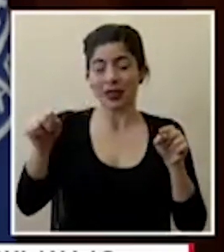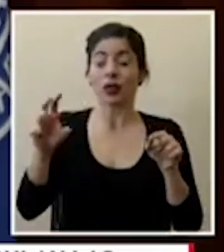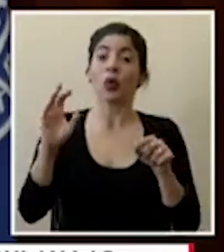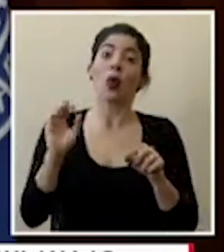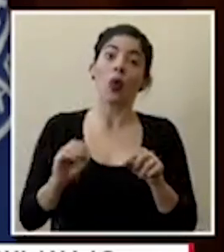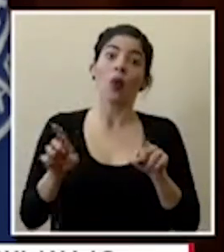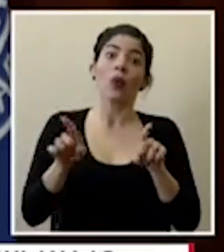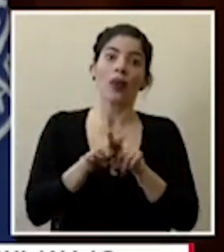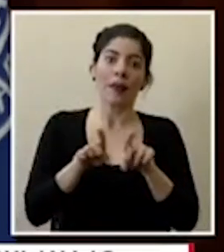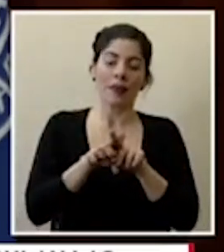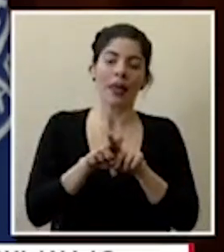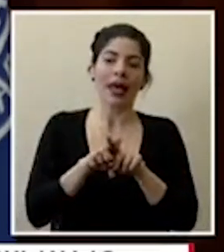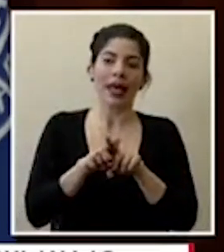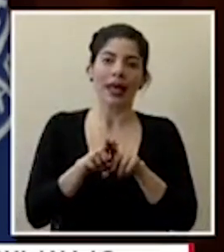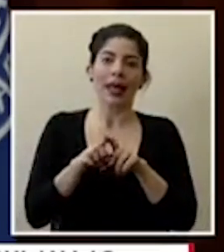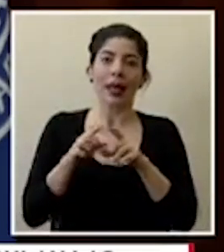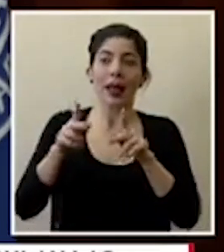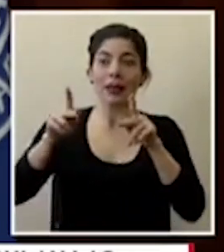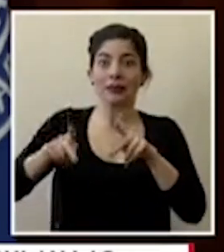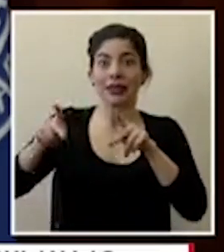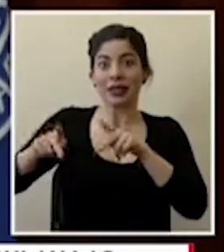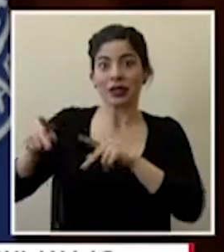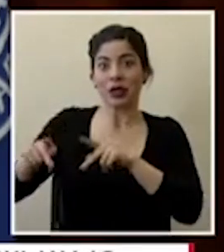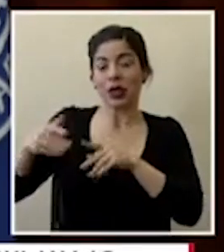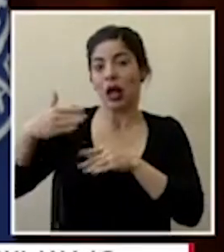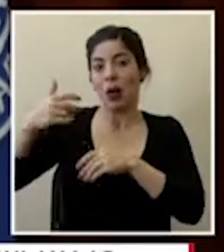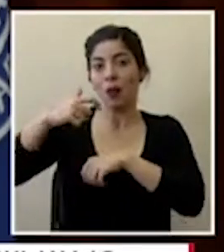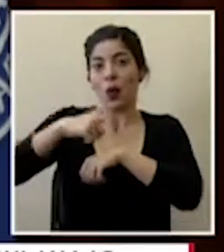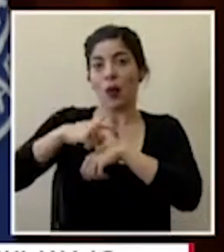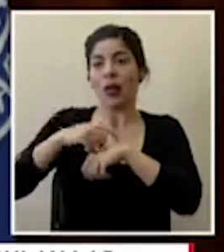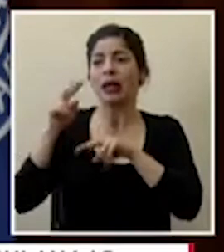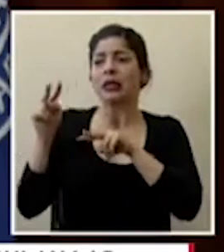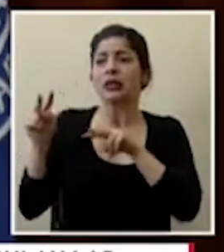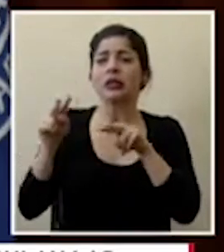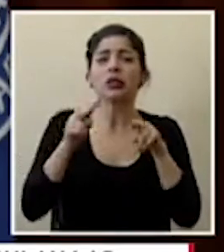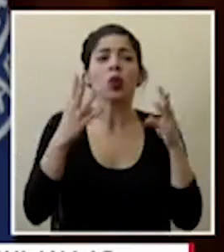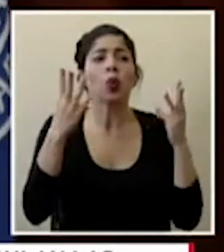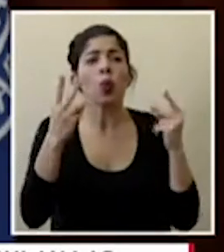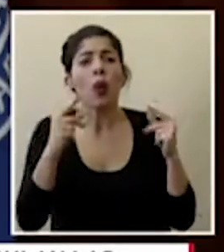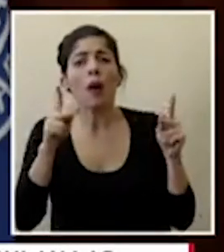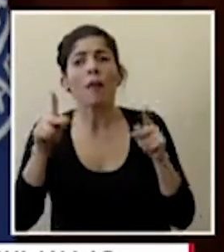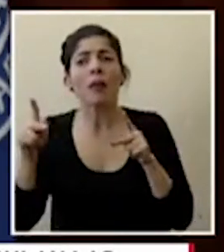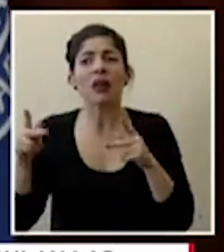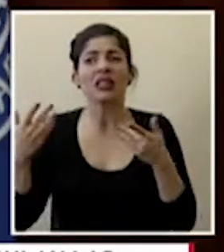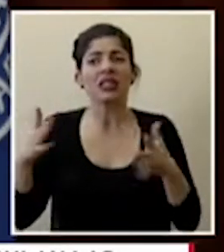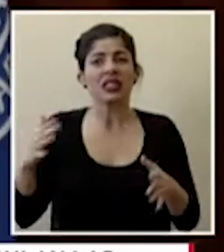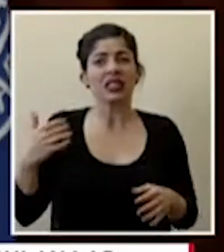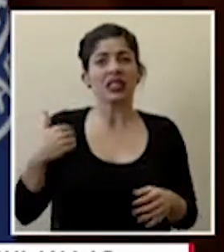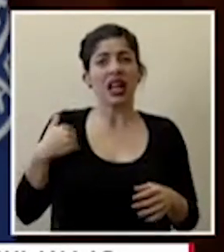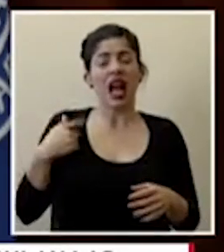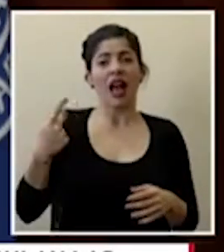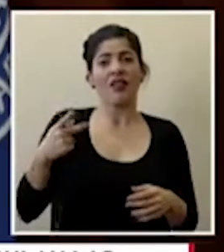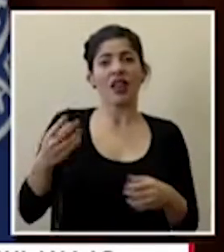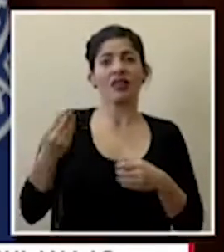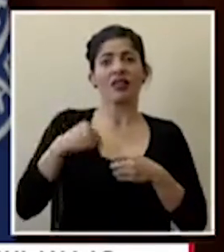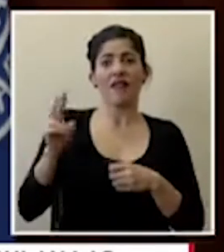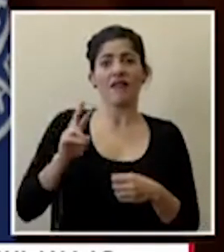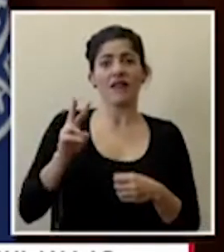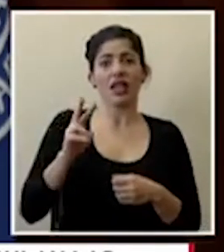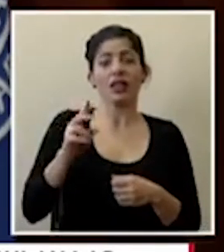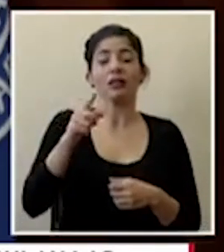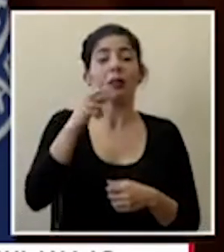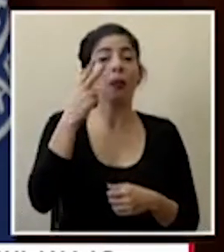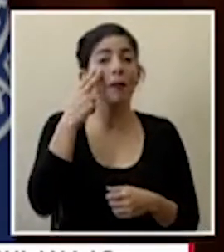a nivel poblacional en algún momento que tanto ya la población se expuso al virus recordemos que es un virus